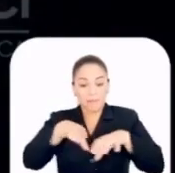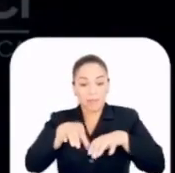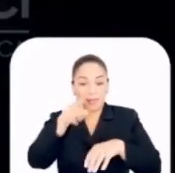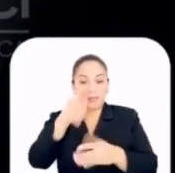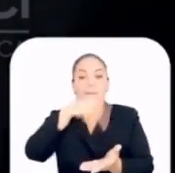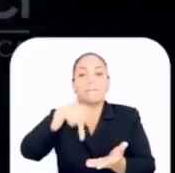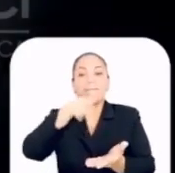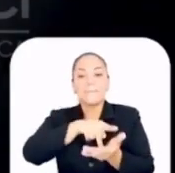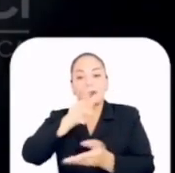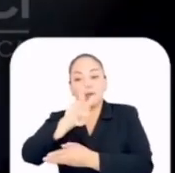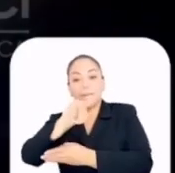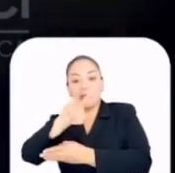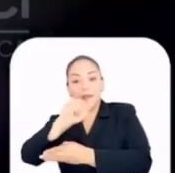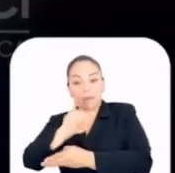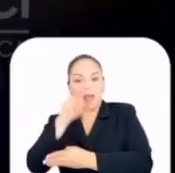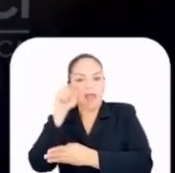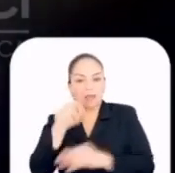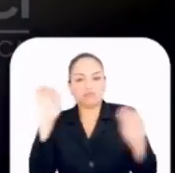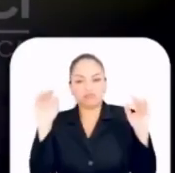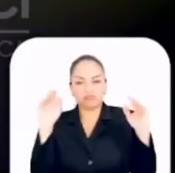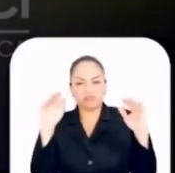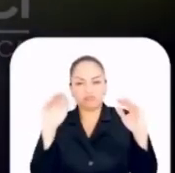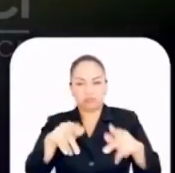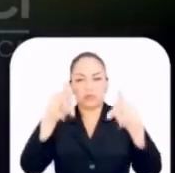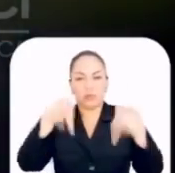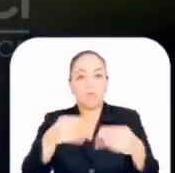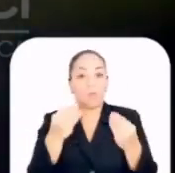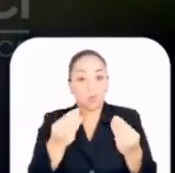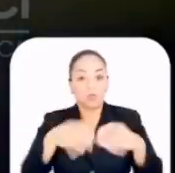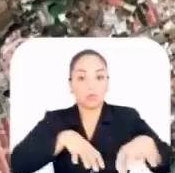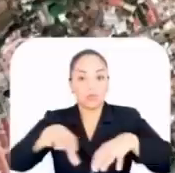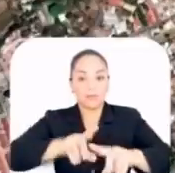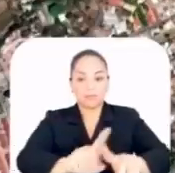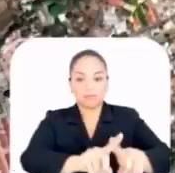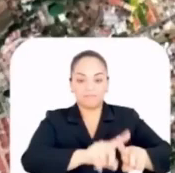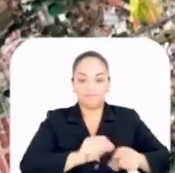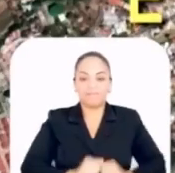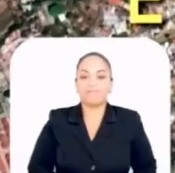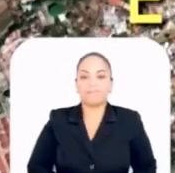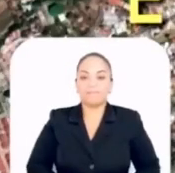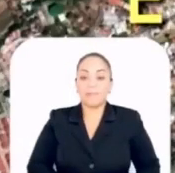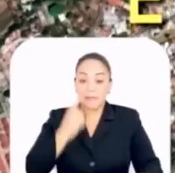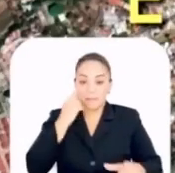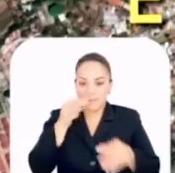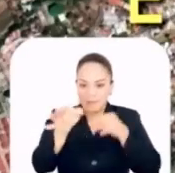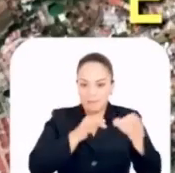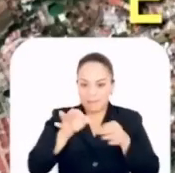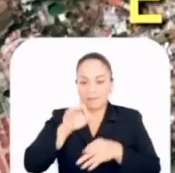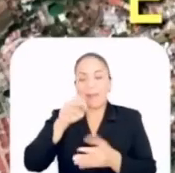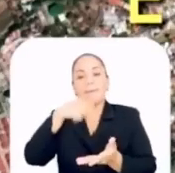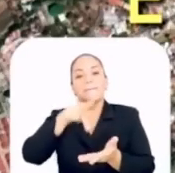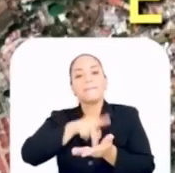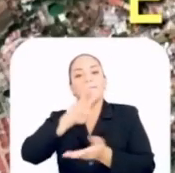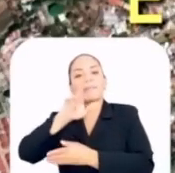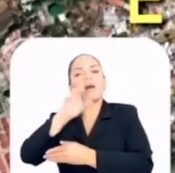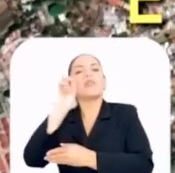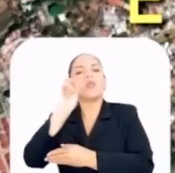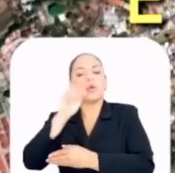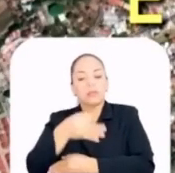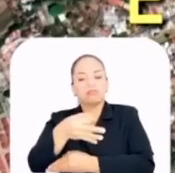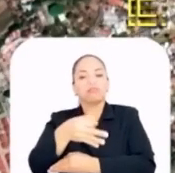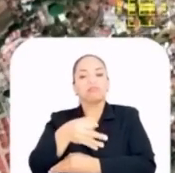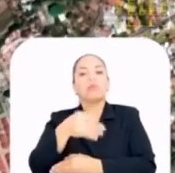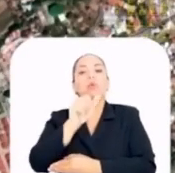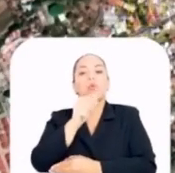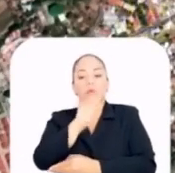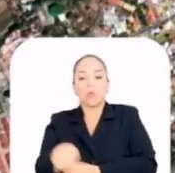eventos masivos que se realizan en el Parque Viva. Conozcamos por qué. El Parque Viva se ubica en el distrito